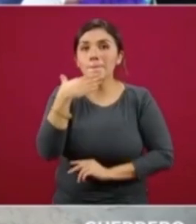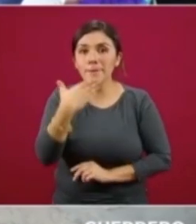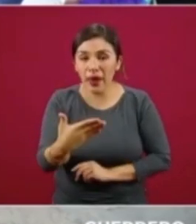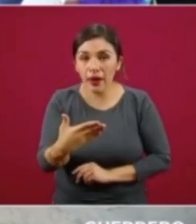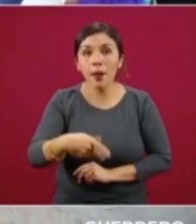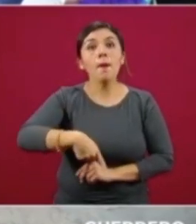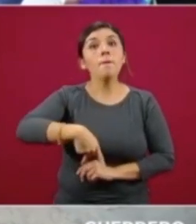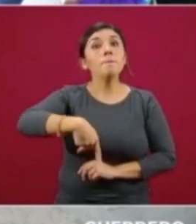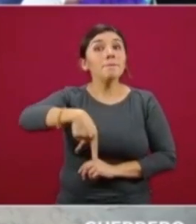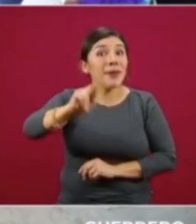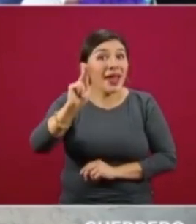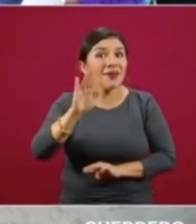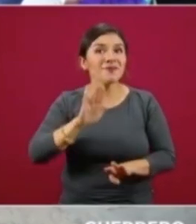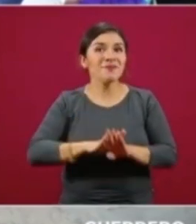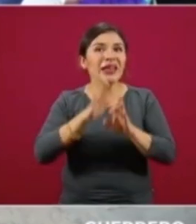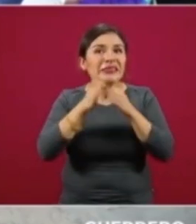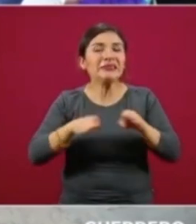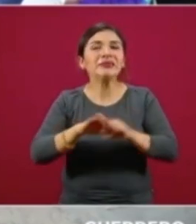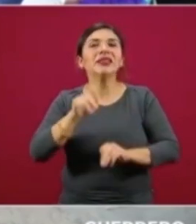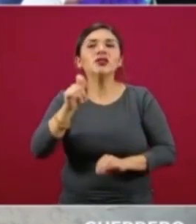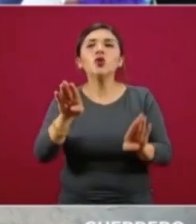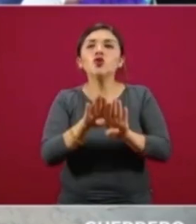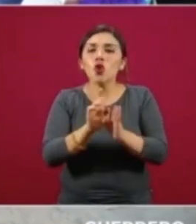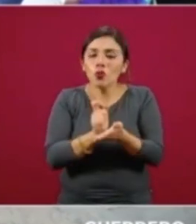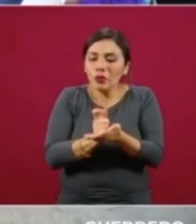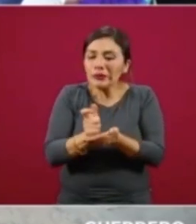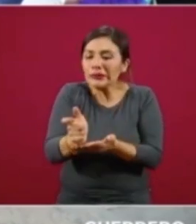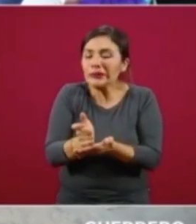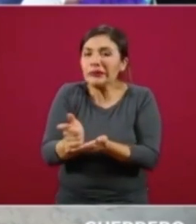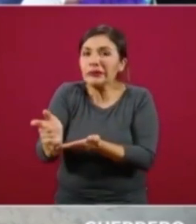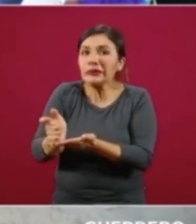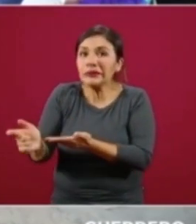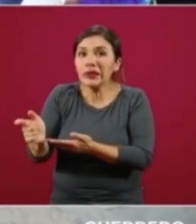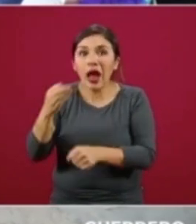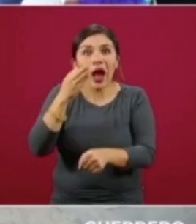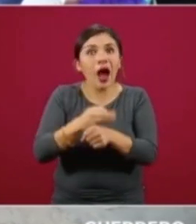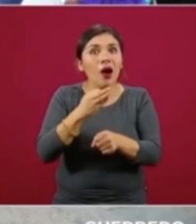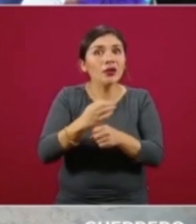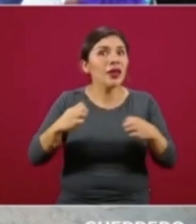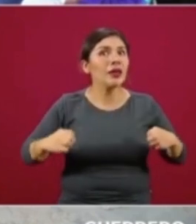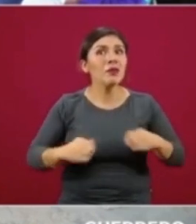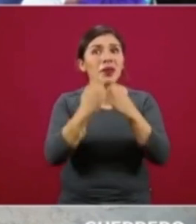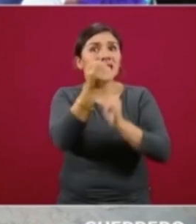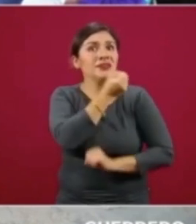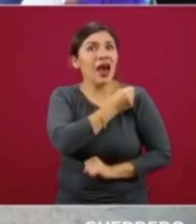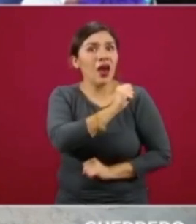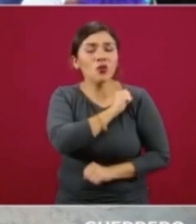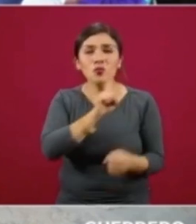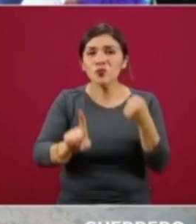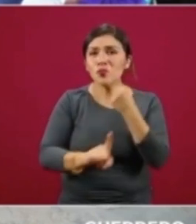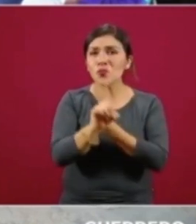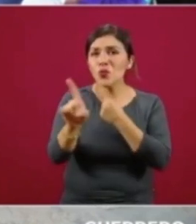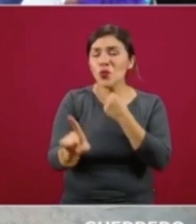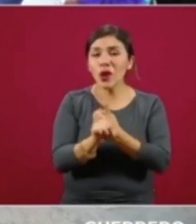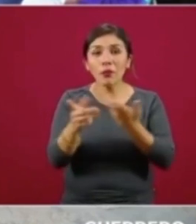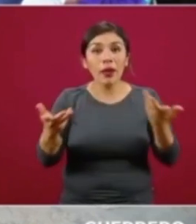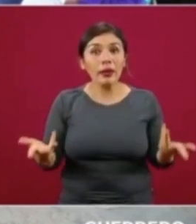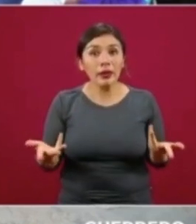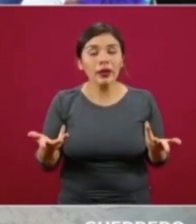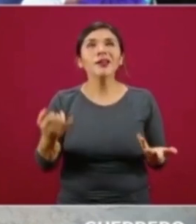Pero el reto era entregar los recursos en medio de la emergencia sanitaria y bueno,